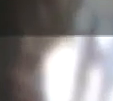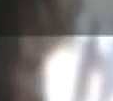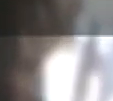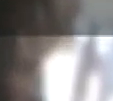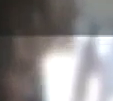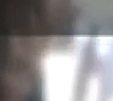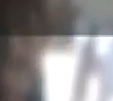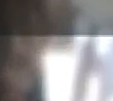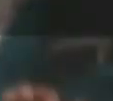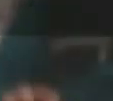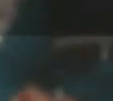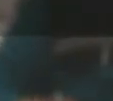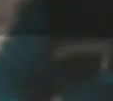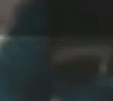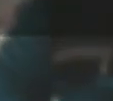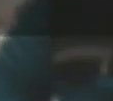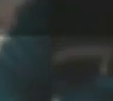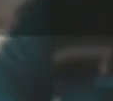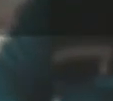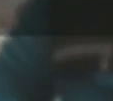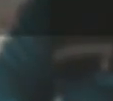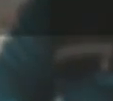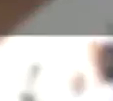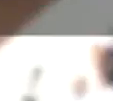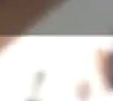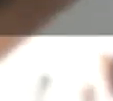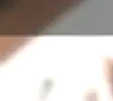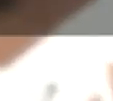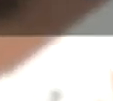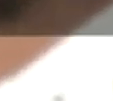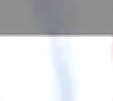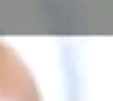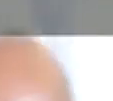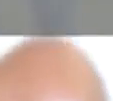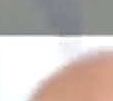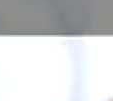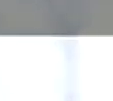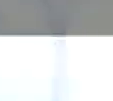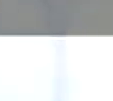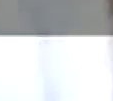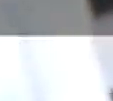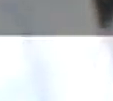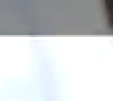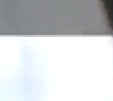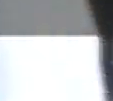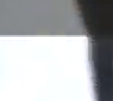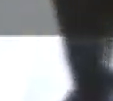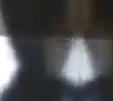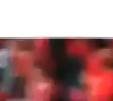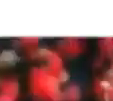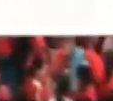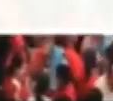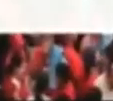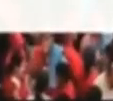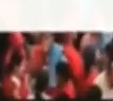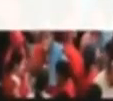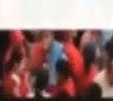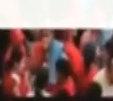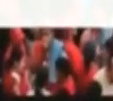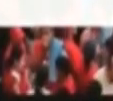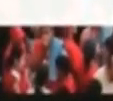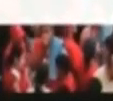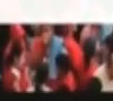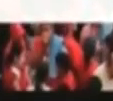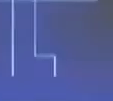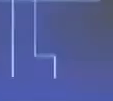matrícula, docentes y demás trabajadores universitarios, en estudios avanzados, dentro de las universidades árbol. A través de la